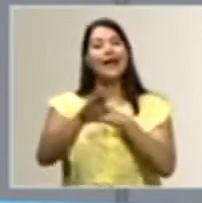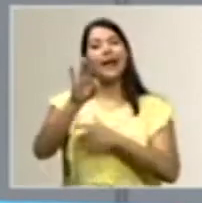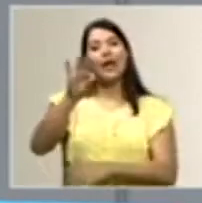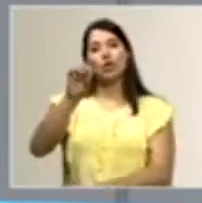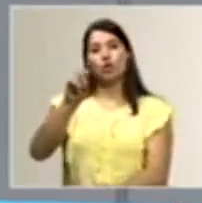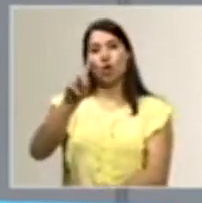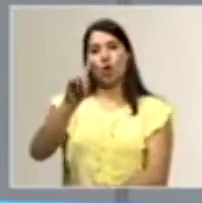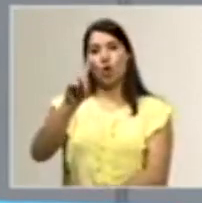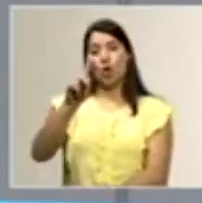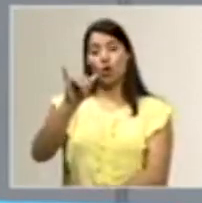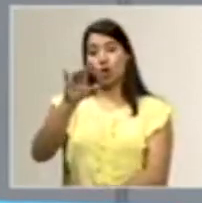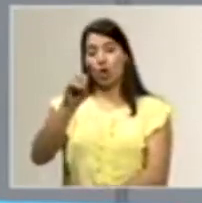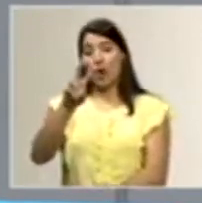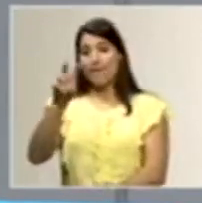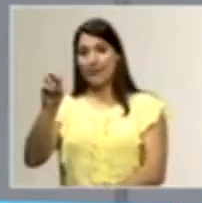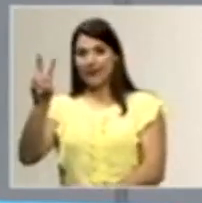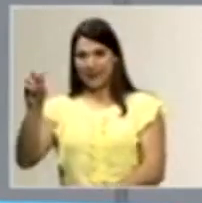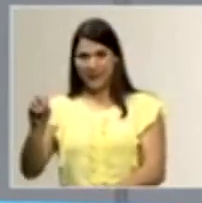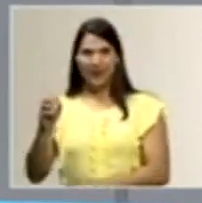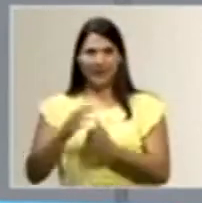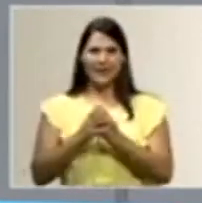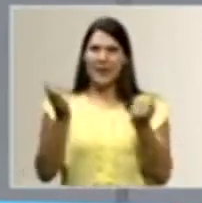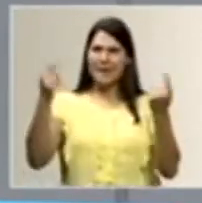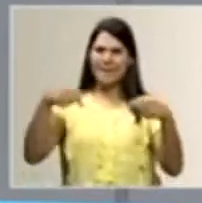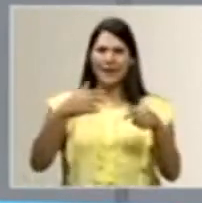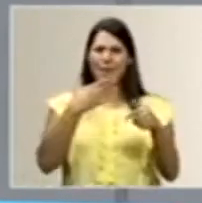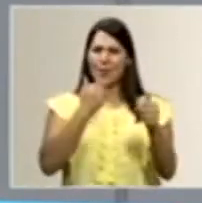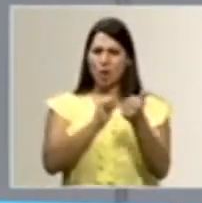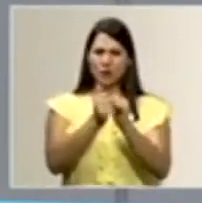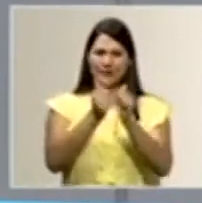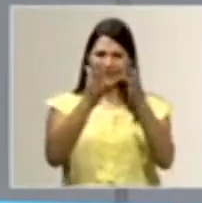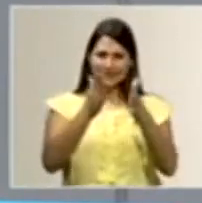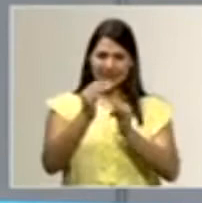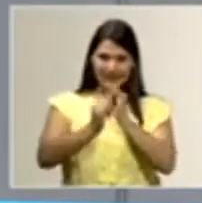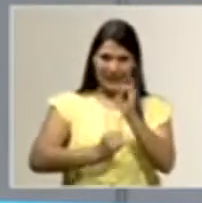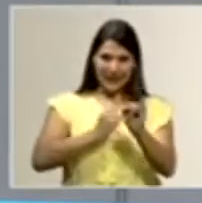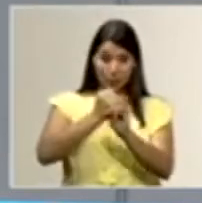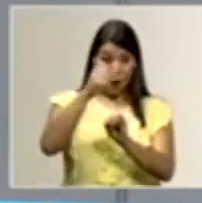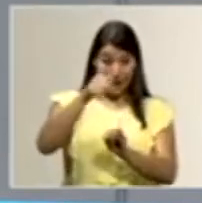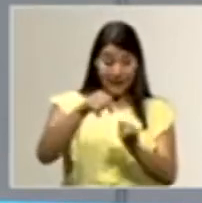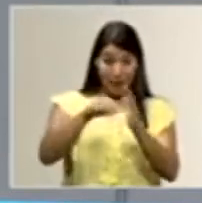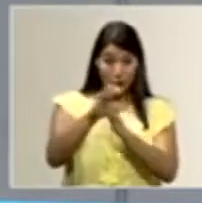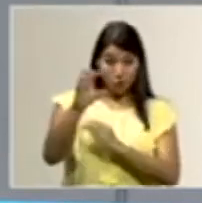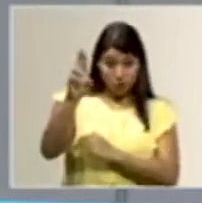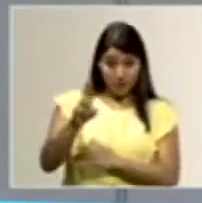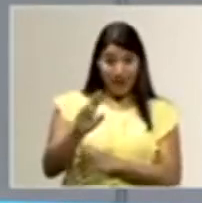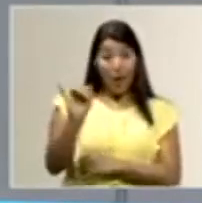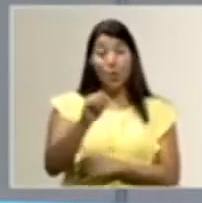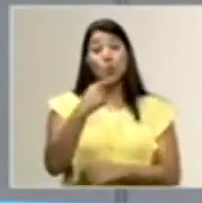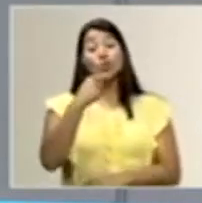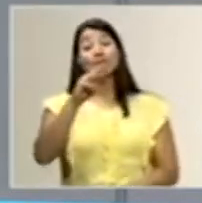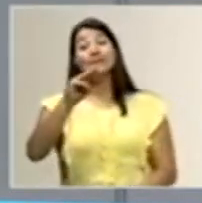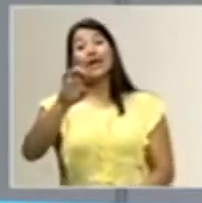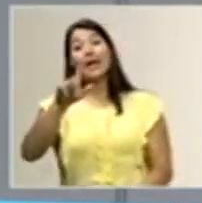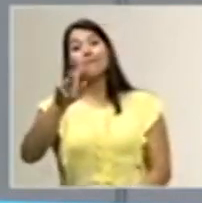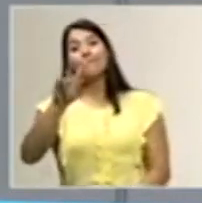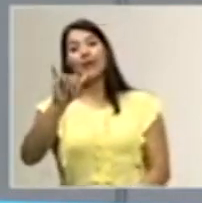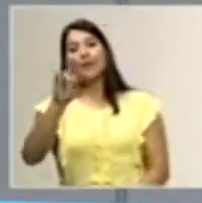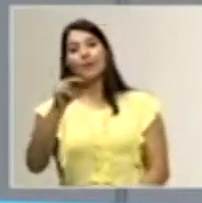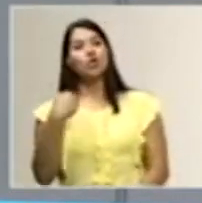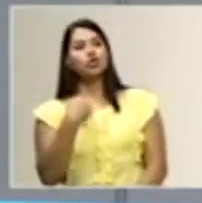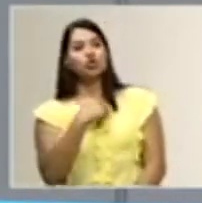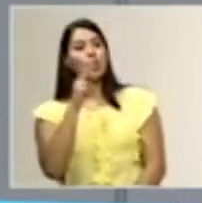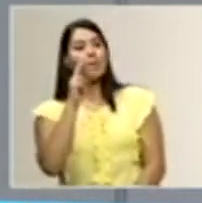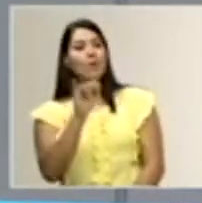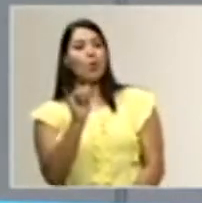a los mejores de las ligas profesionales aquí en Costa Rica, ¿verdad?, si ese evento se llega a realizar. Como dice don Melvin, ¿verdad?, nosotros lo vemos como un proyecto país